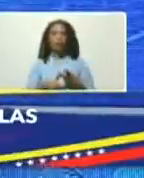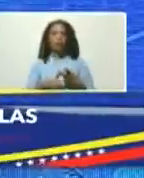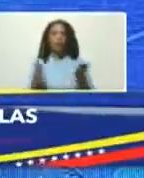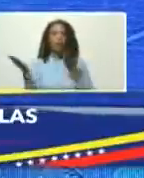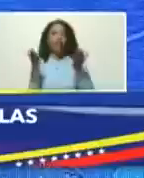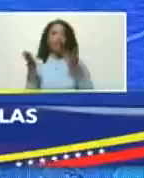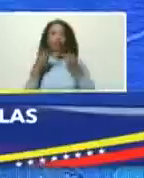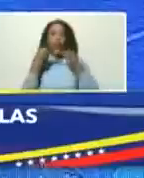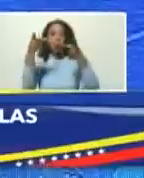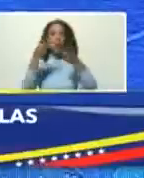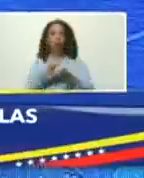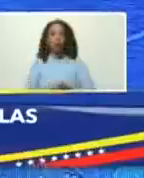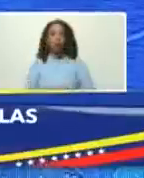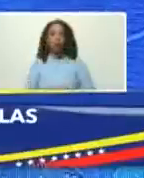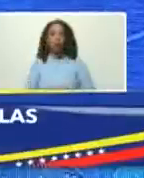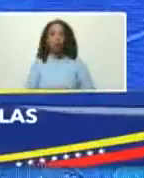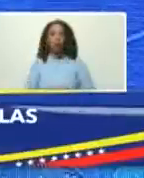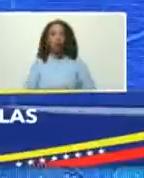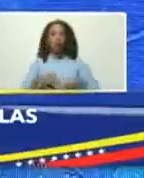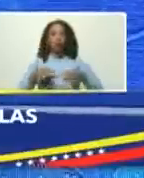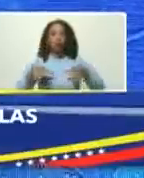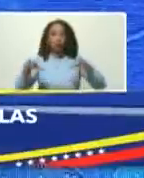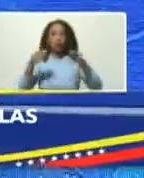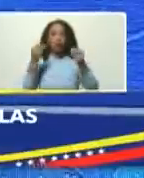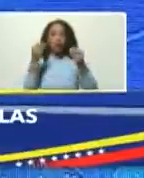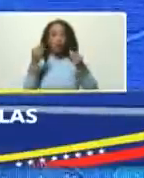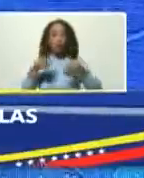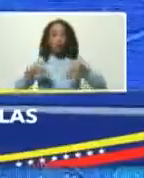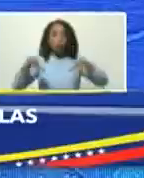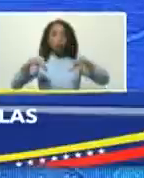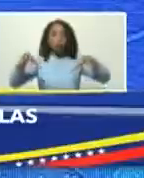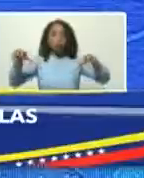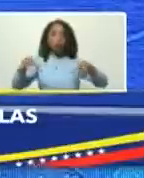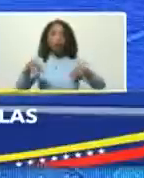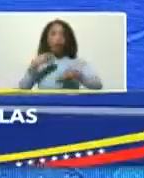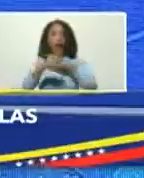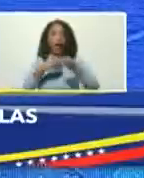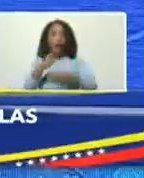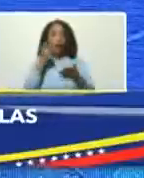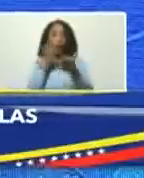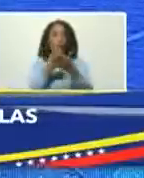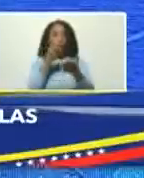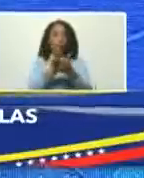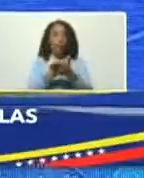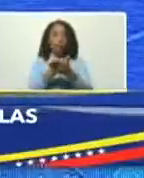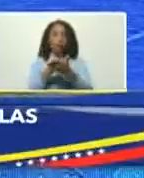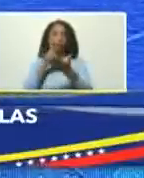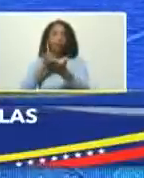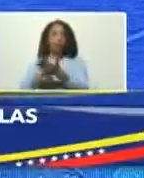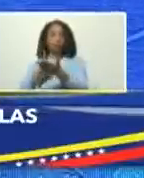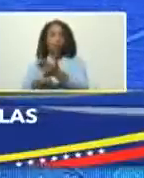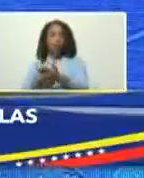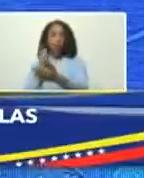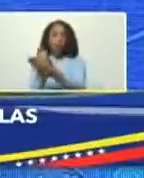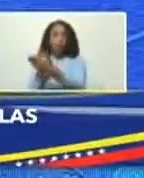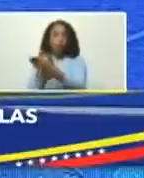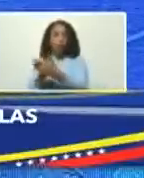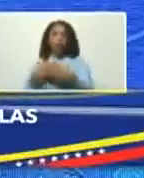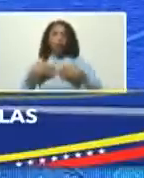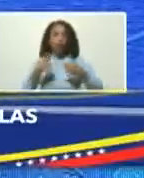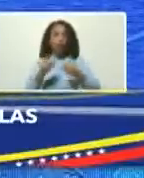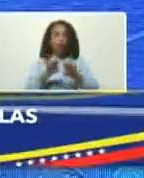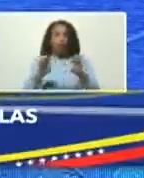servicios públicos y riqueza platica la que paga impuestos para que se inviertan en salud